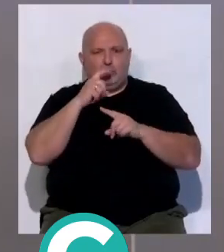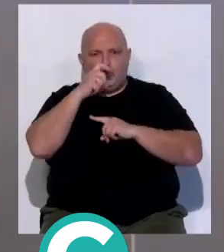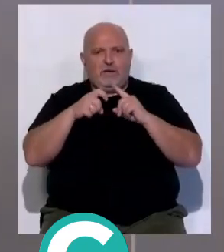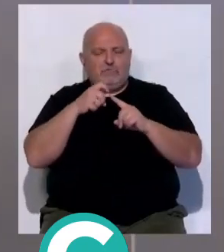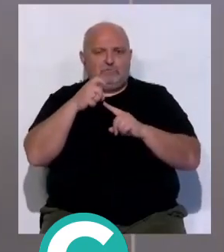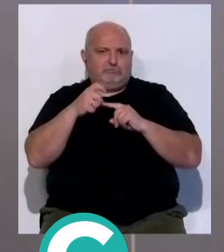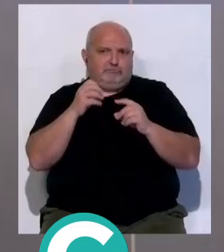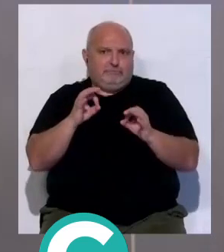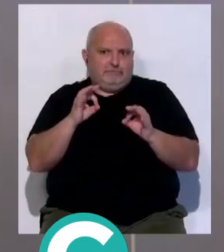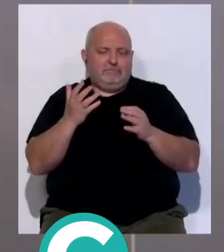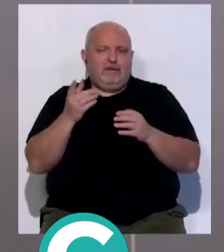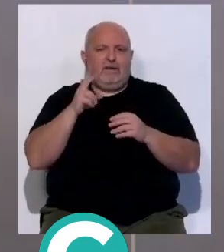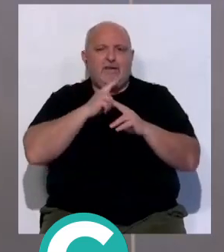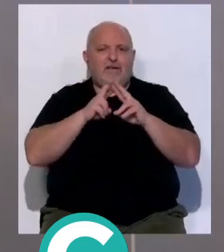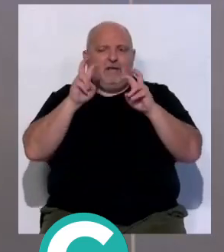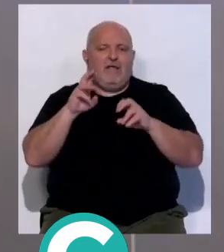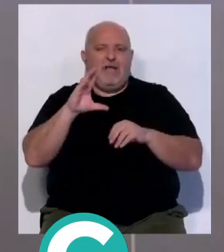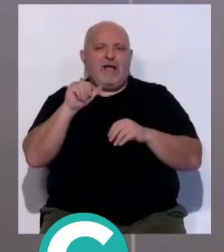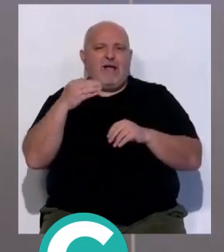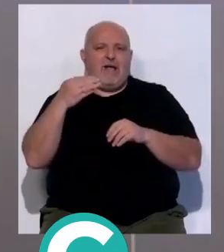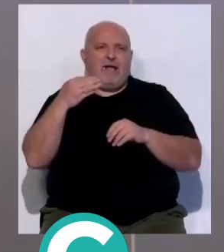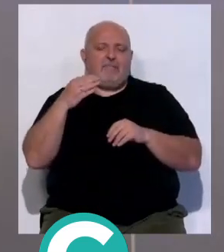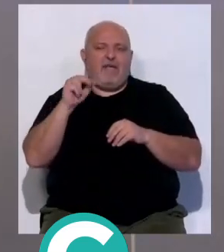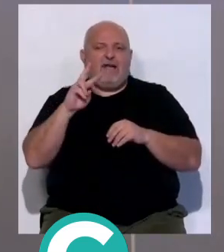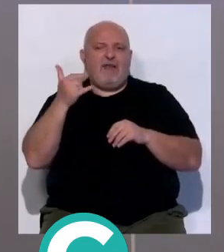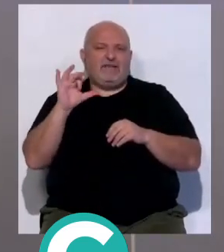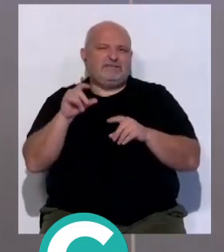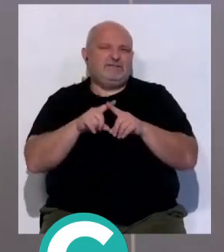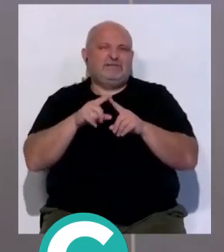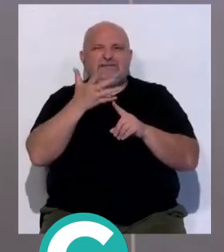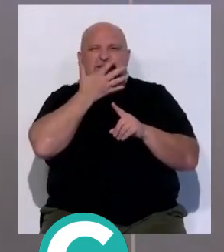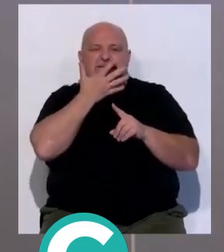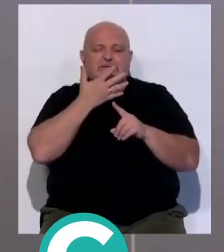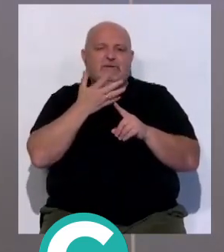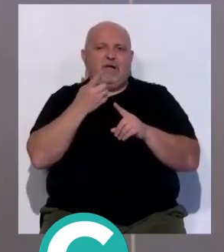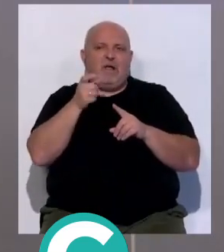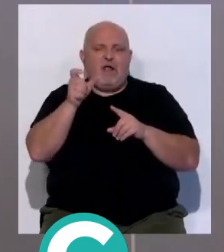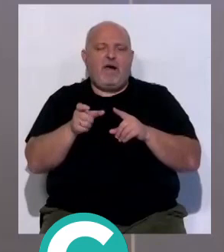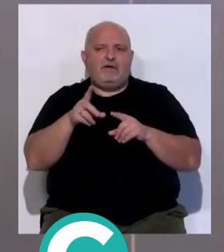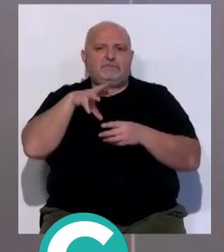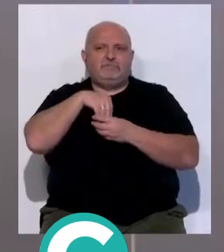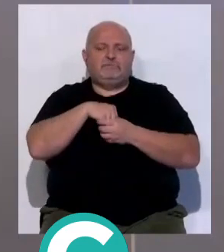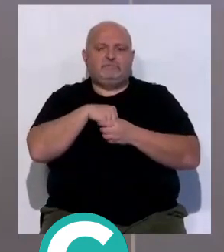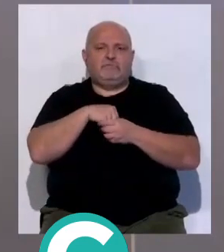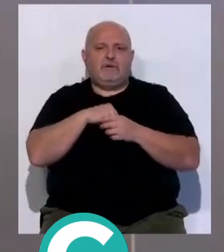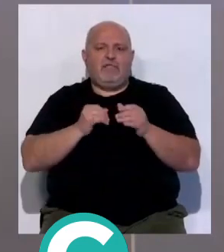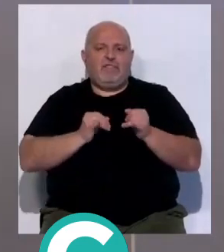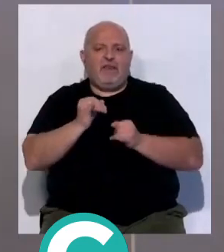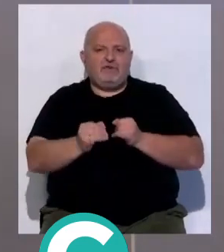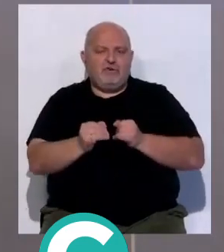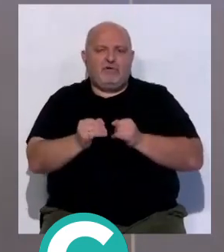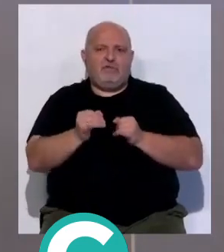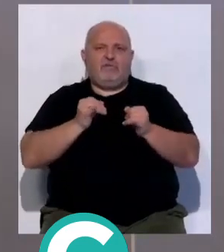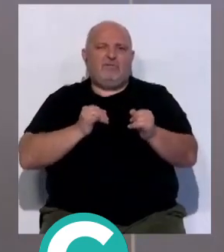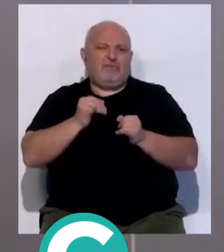años, que allá le llamamos cábalas, que son cosas que vos tenés, si vos entraste con el pie derecho tenés que hacerlo